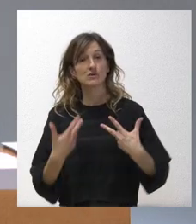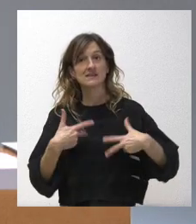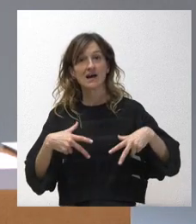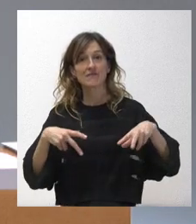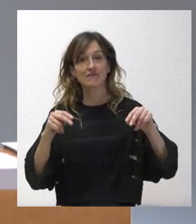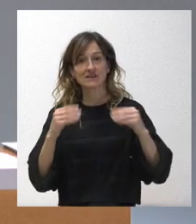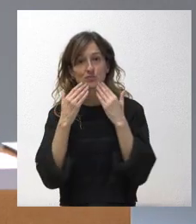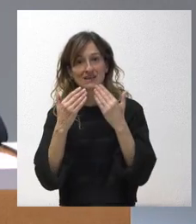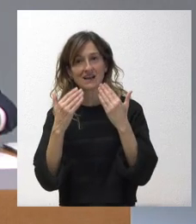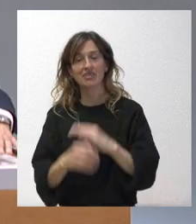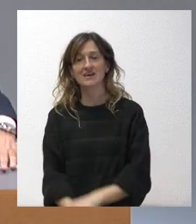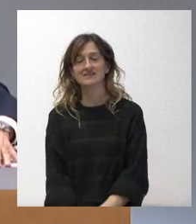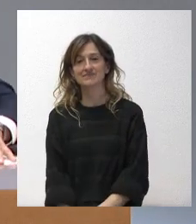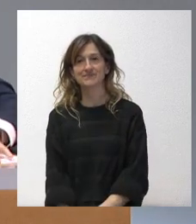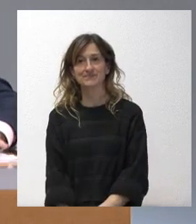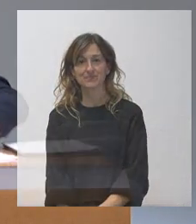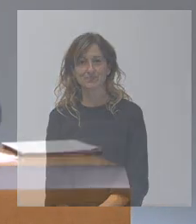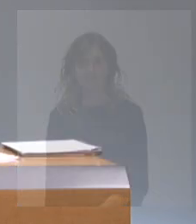Gracias. Muchas gracias. Muchas gracias.